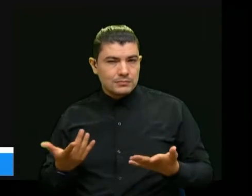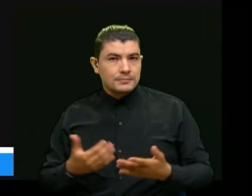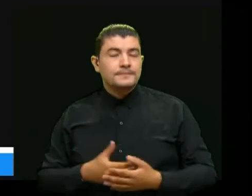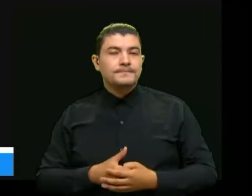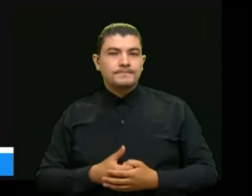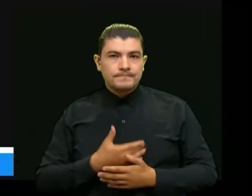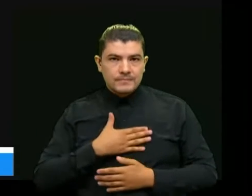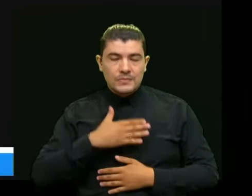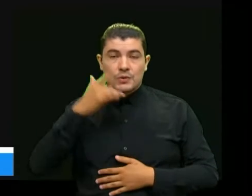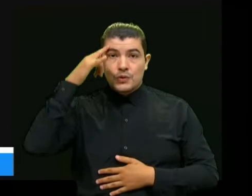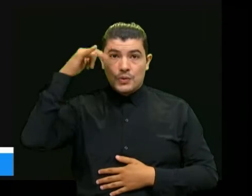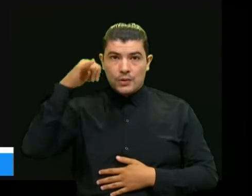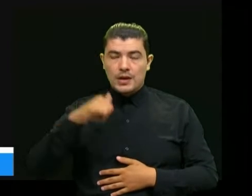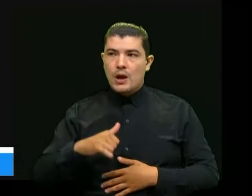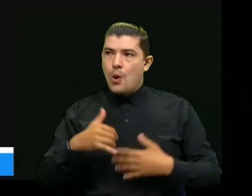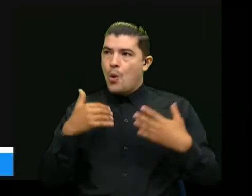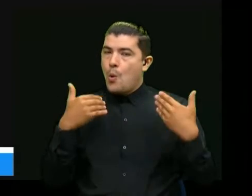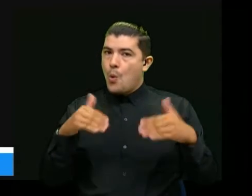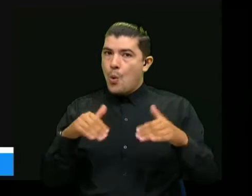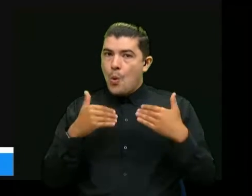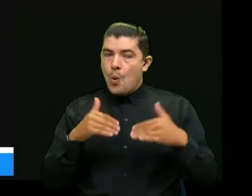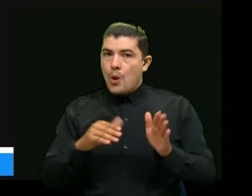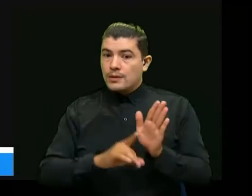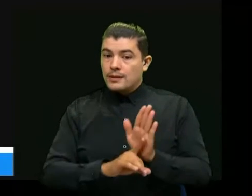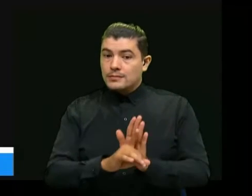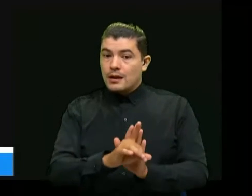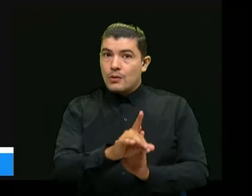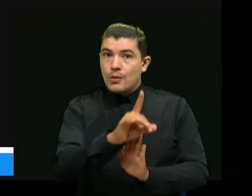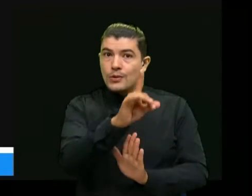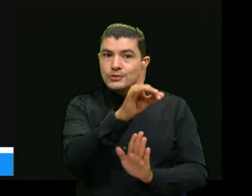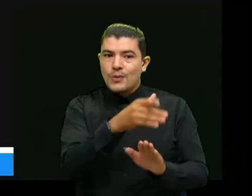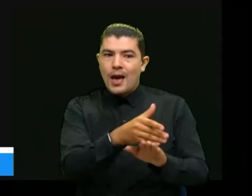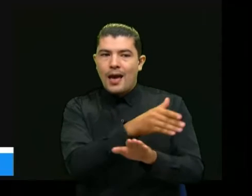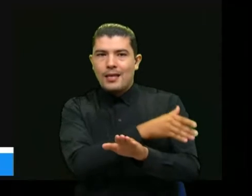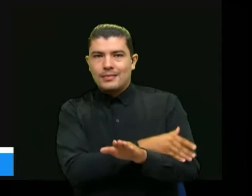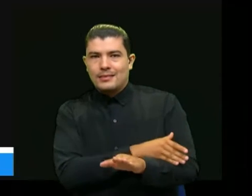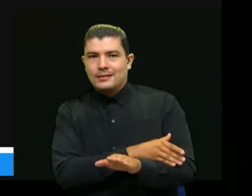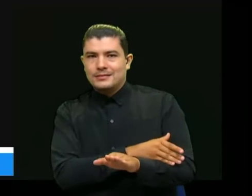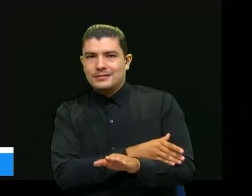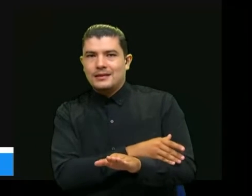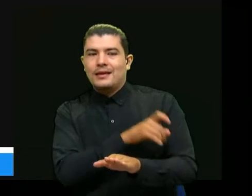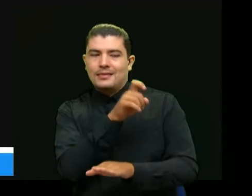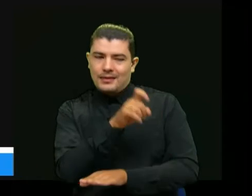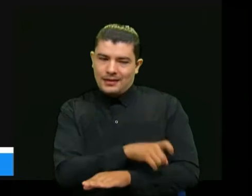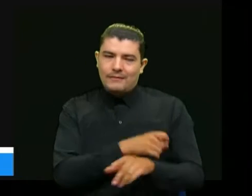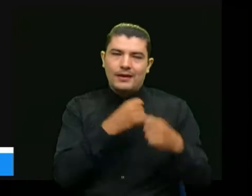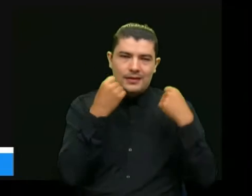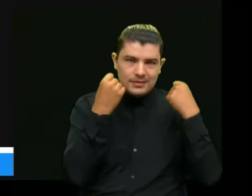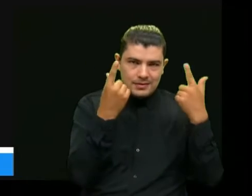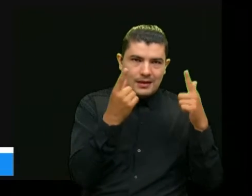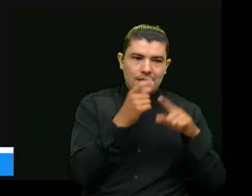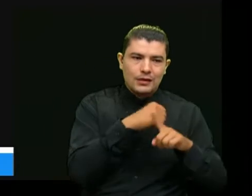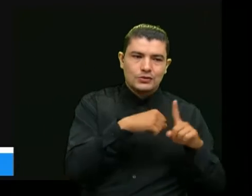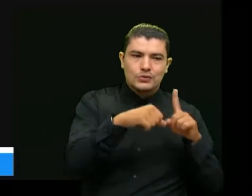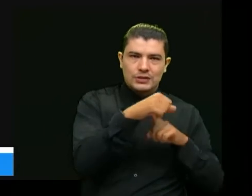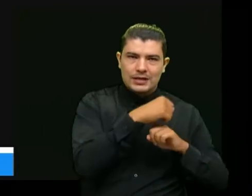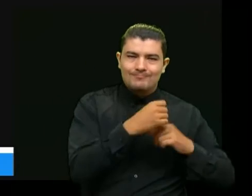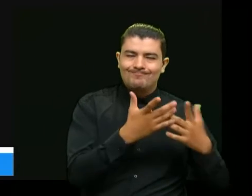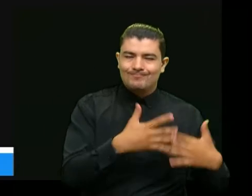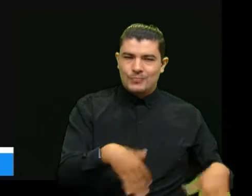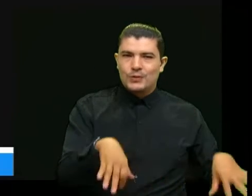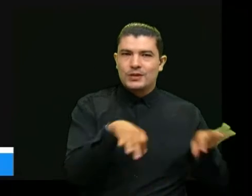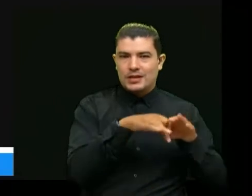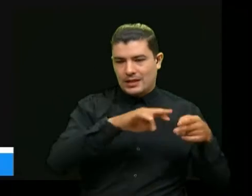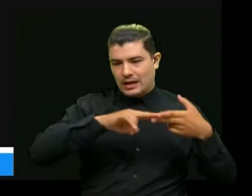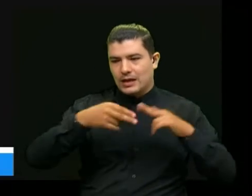existe posibilidades de desarrollo si es que no entendemos que los temas prioritarios hacen relación a